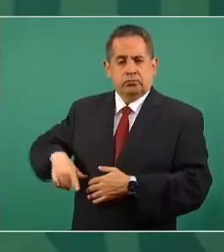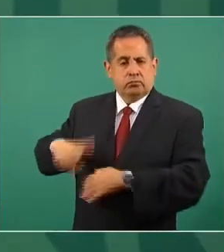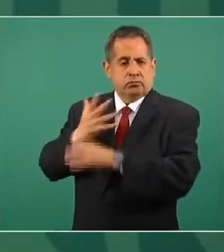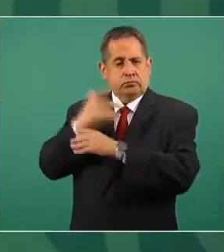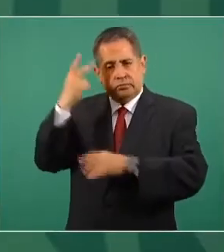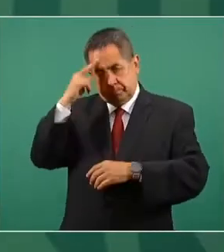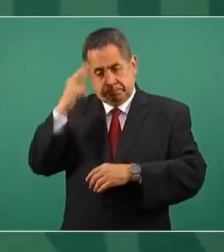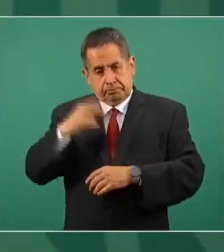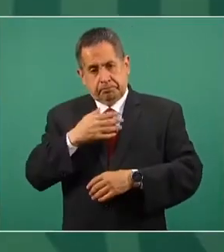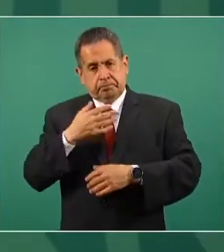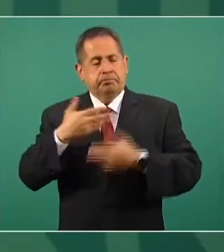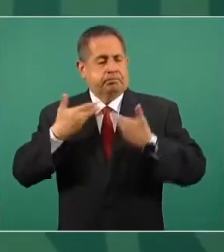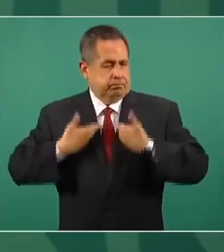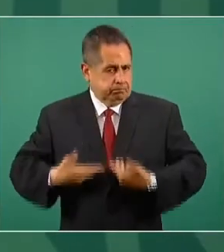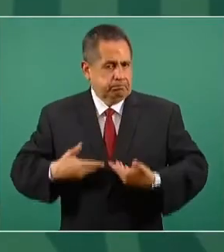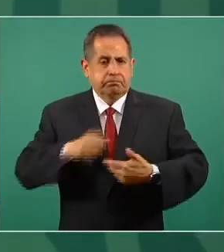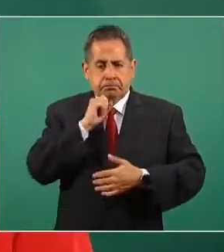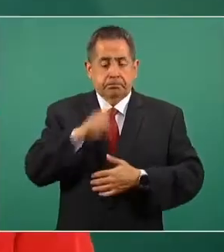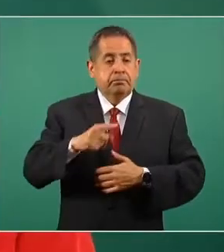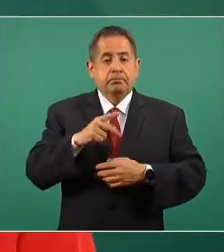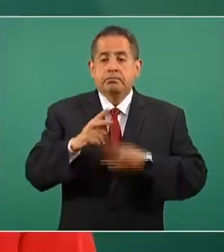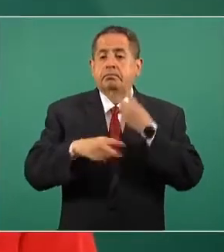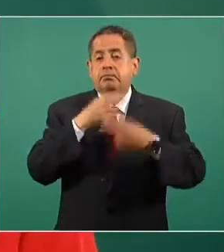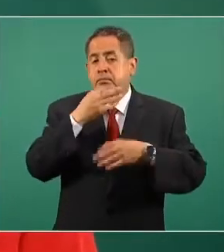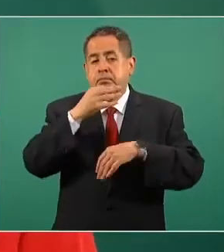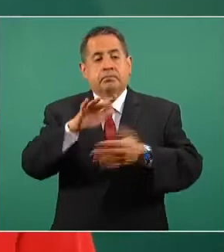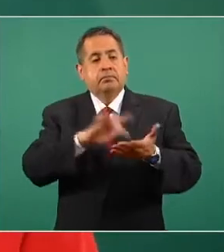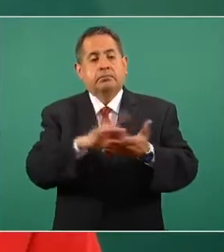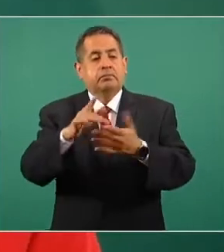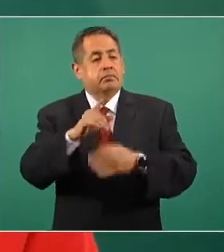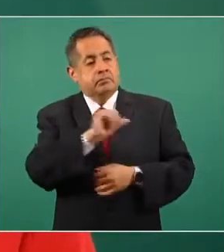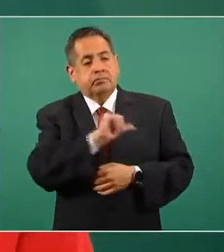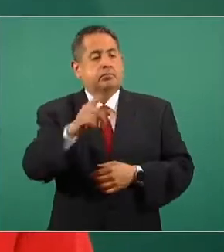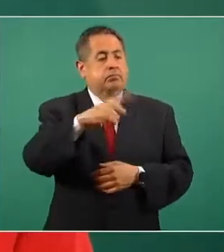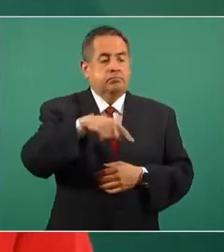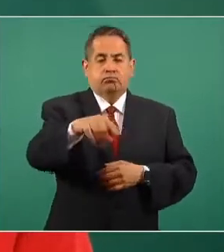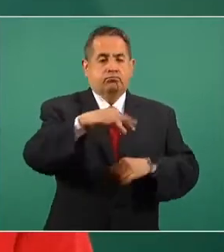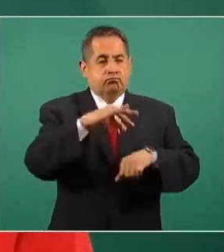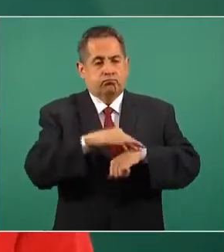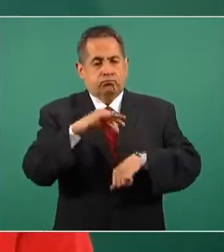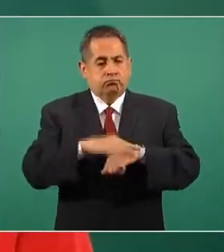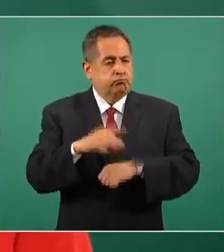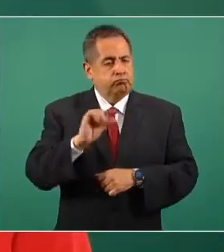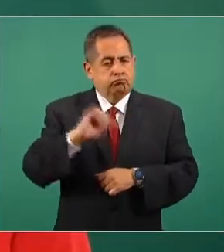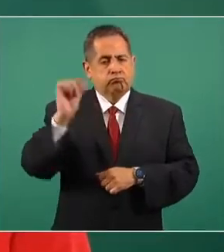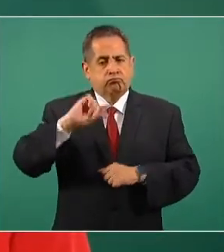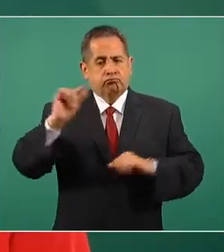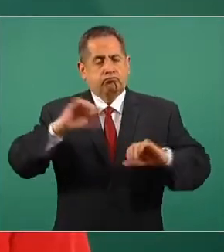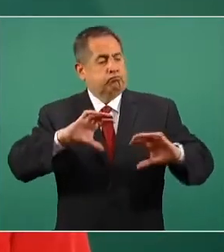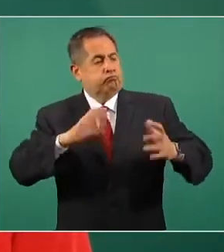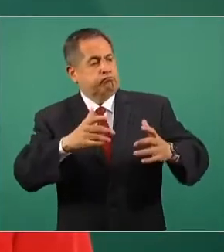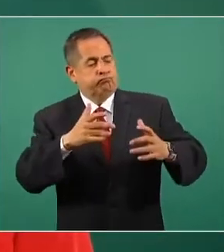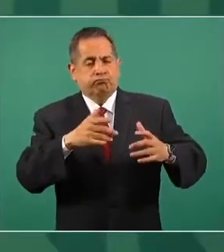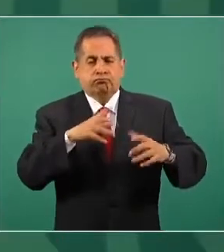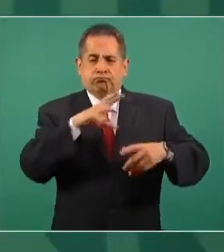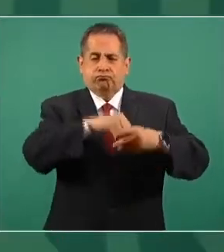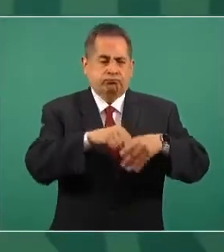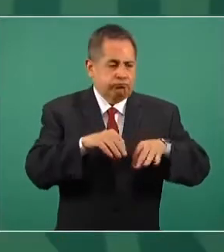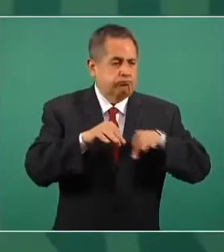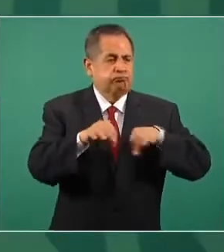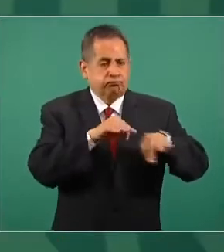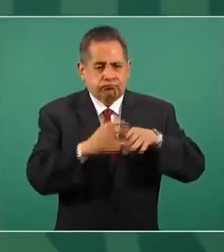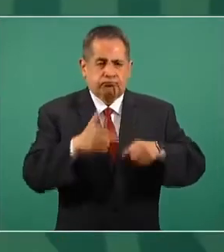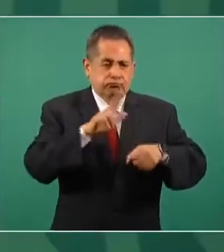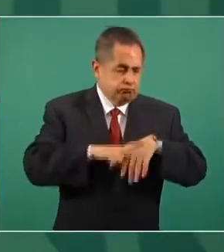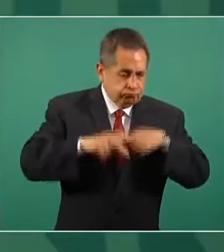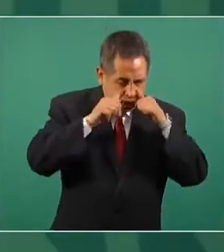y a mi nombre personal, a todos los profesionales de la salud que se encuentran atendiendo a la